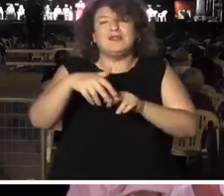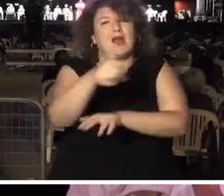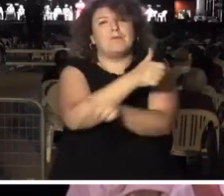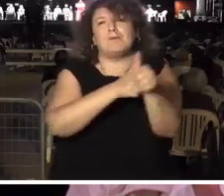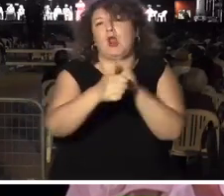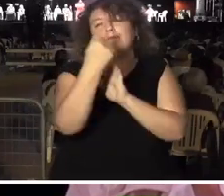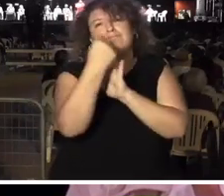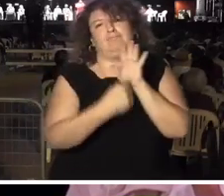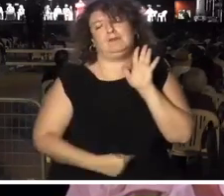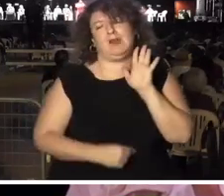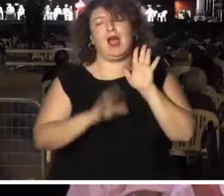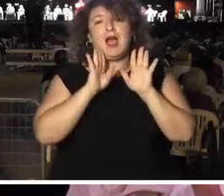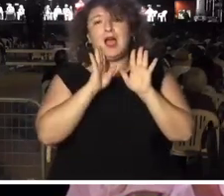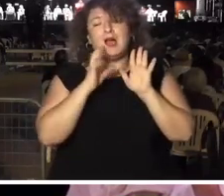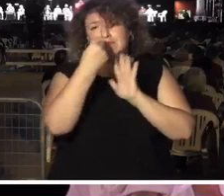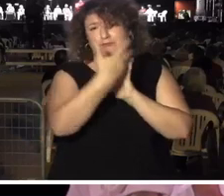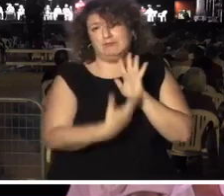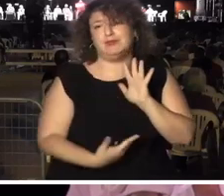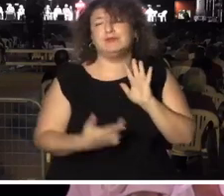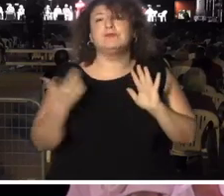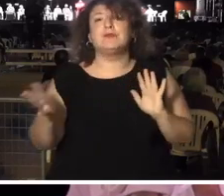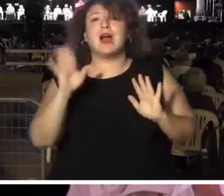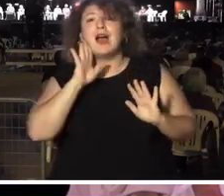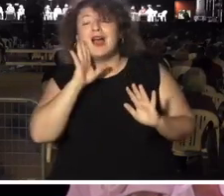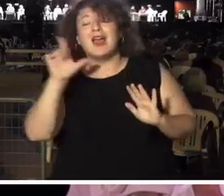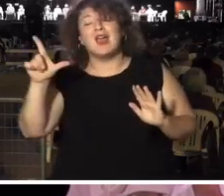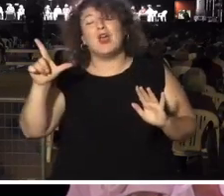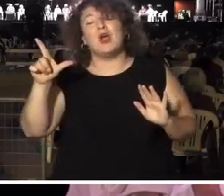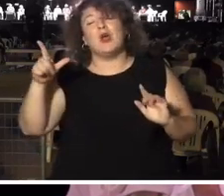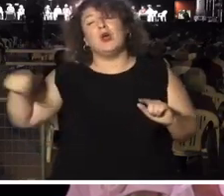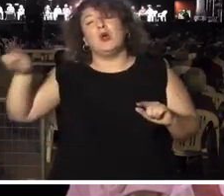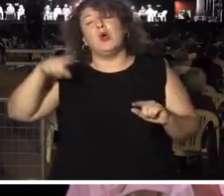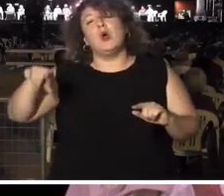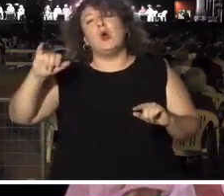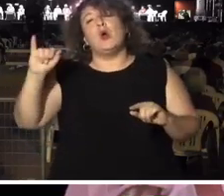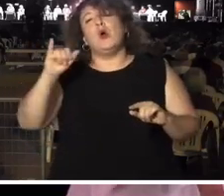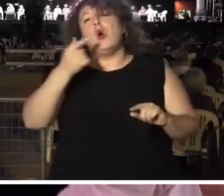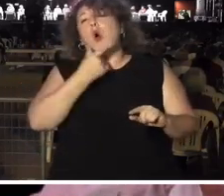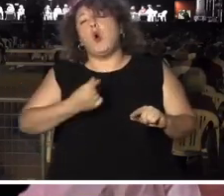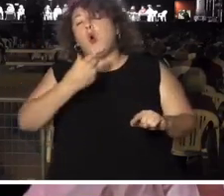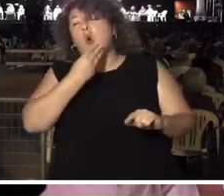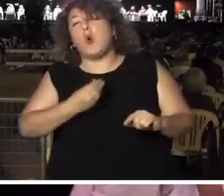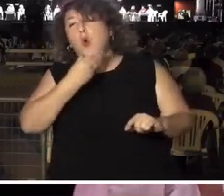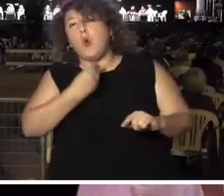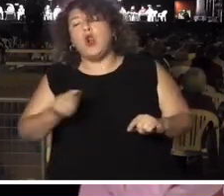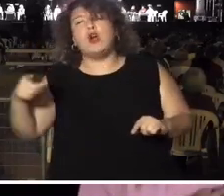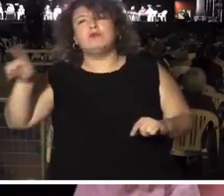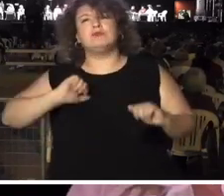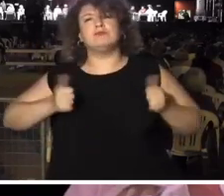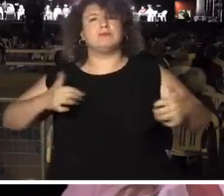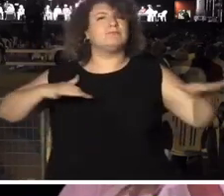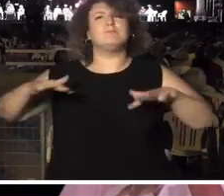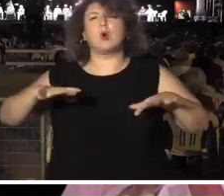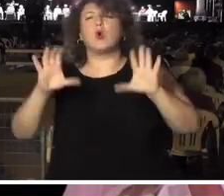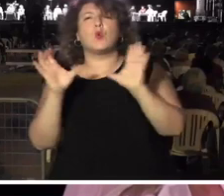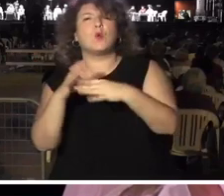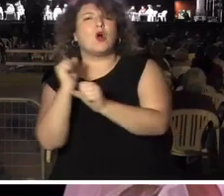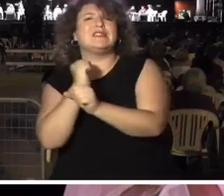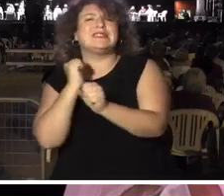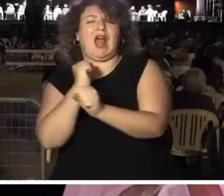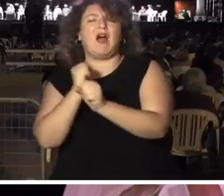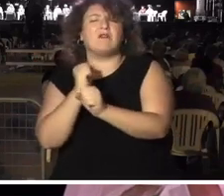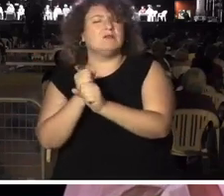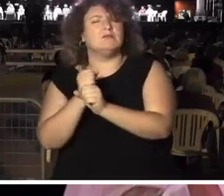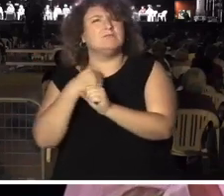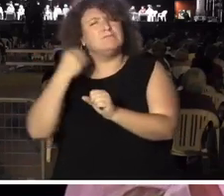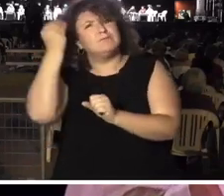Julio lo incorporó de tal manera que junto con la FIM impulsó la creación de un grupo de trabajo que pensara una